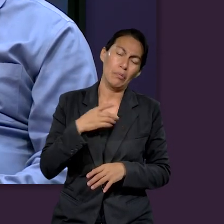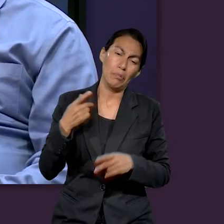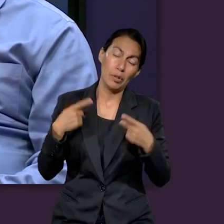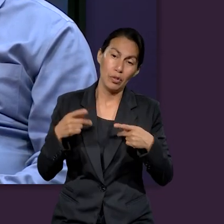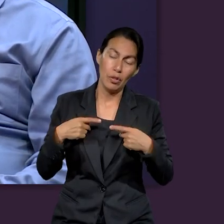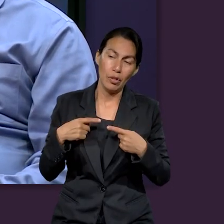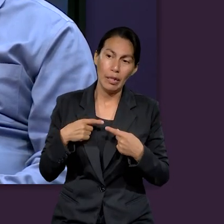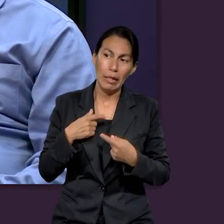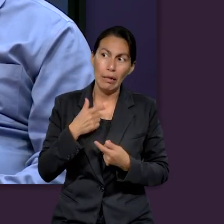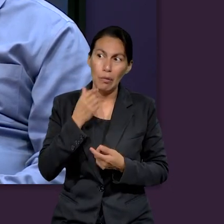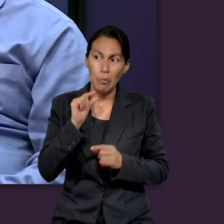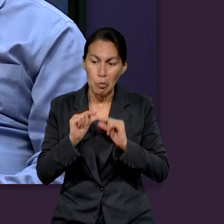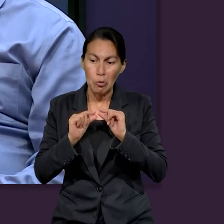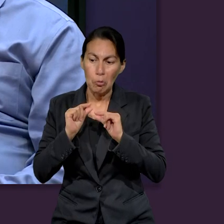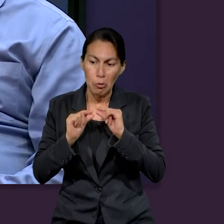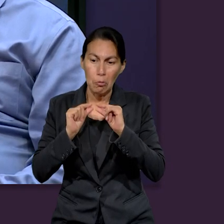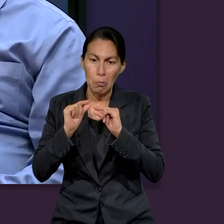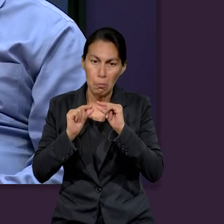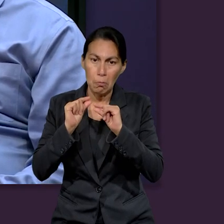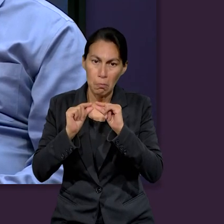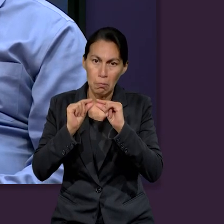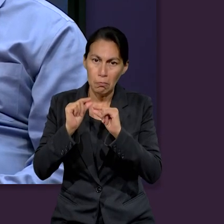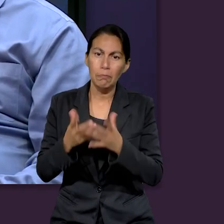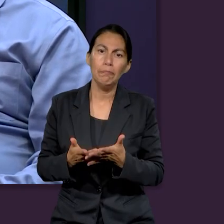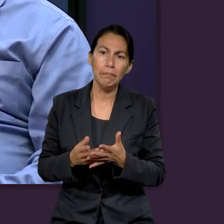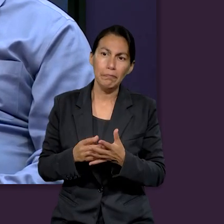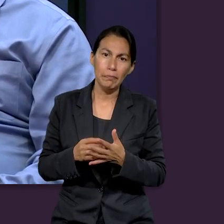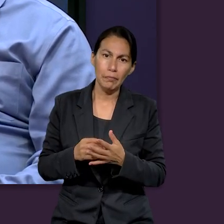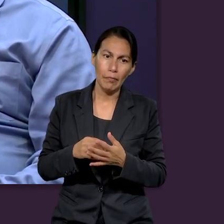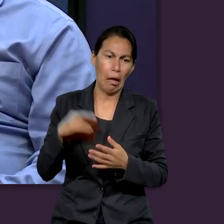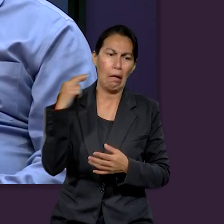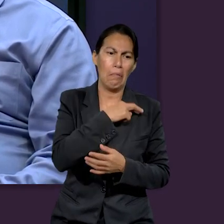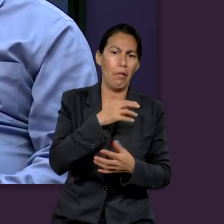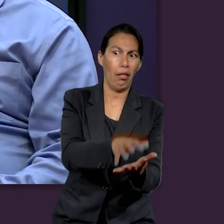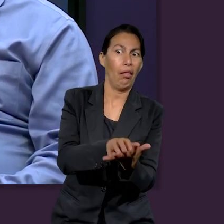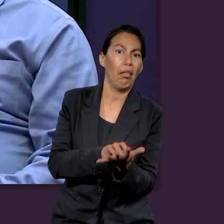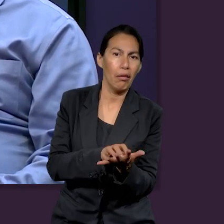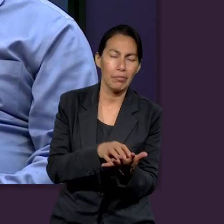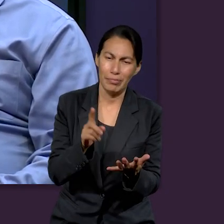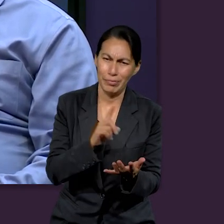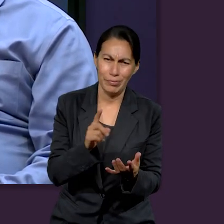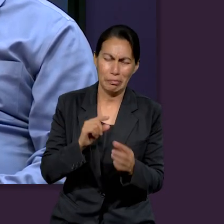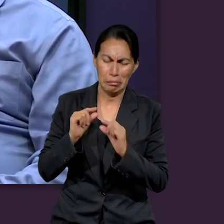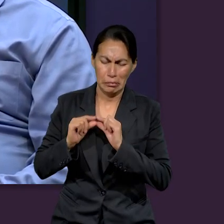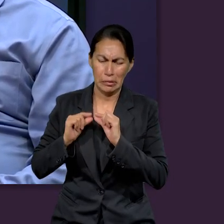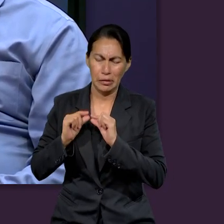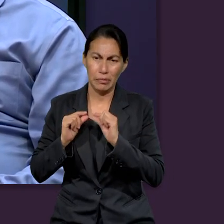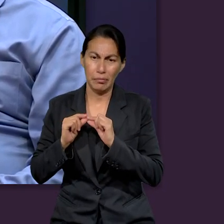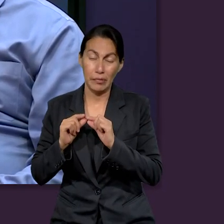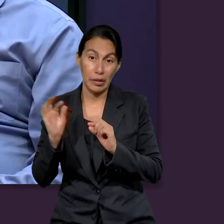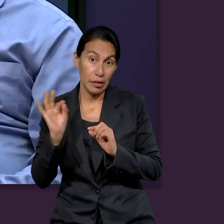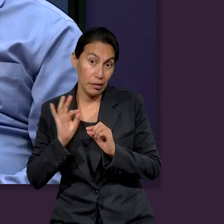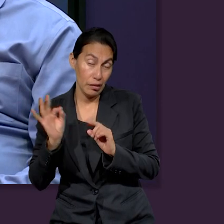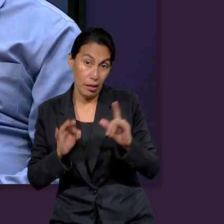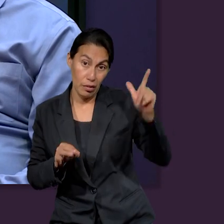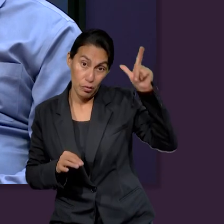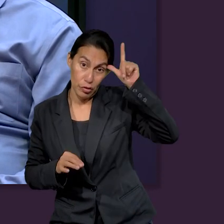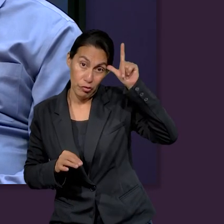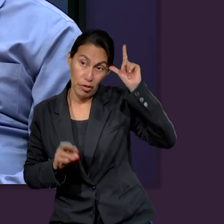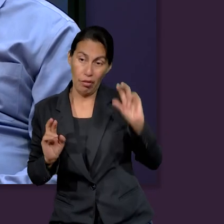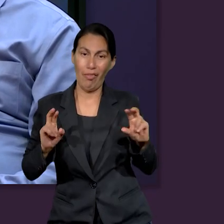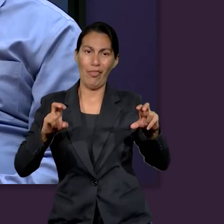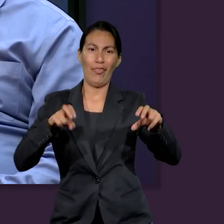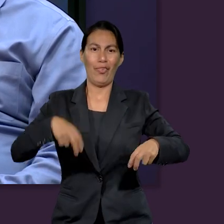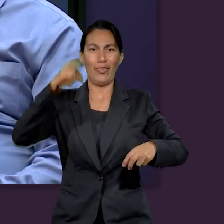la codicia aumenta gradualmente. Con muchos pecados, crece poco a poco. Lucifer tal vez no ambició primero el trono